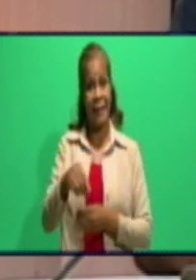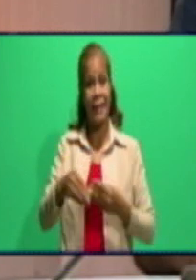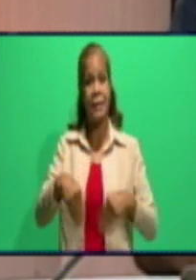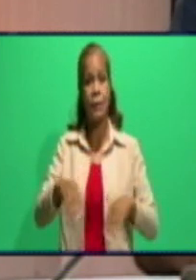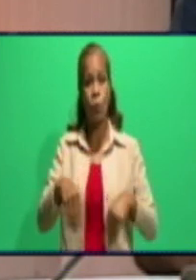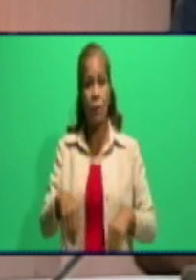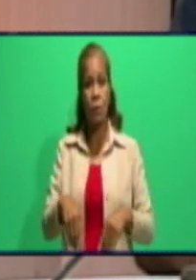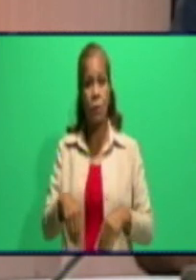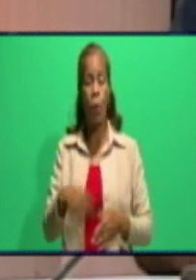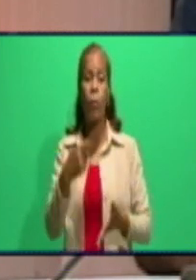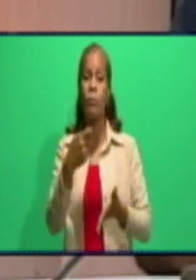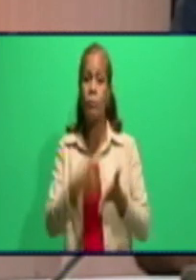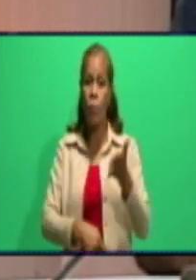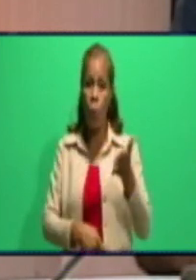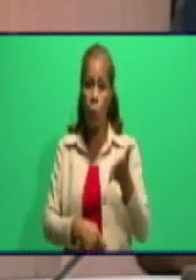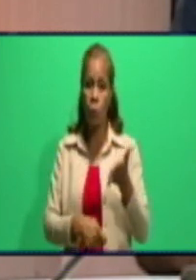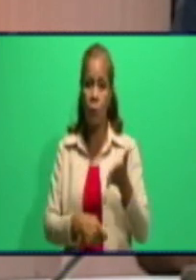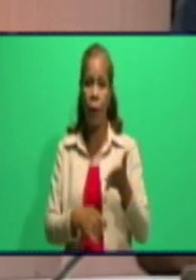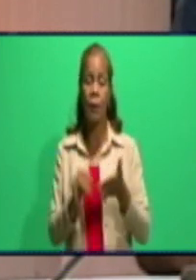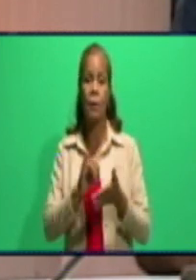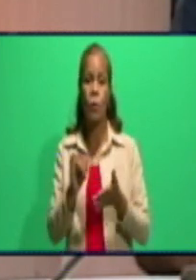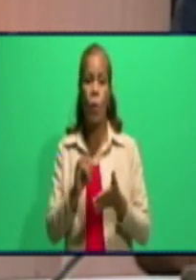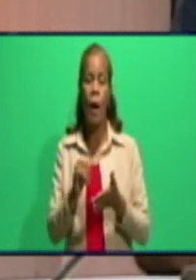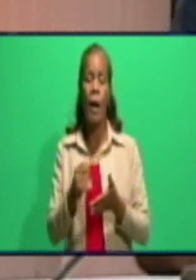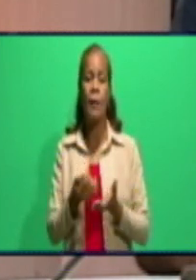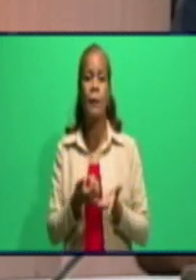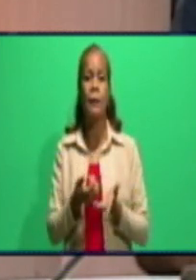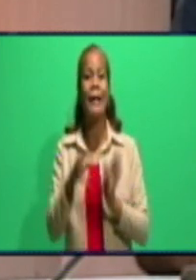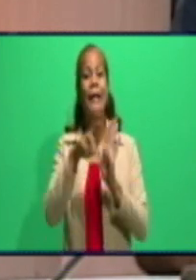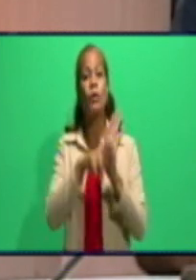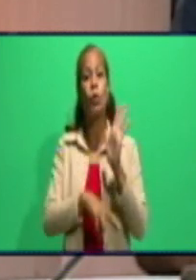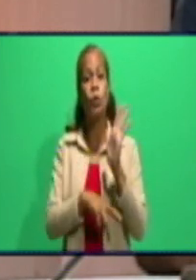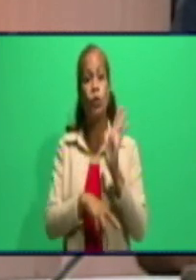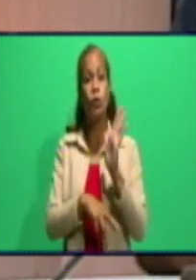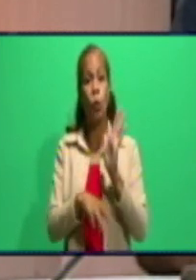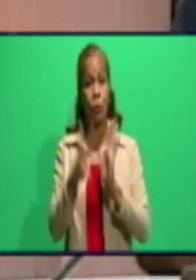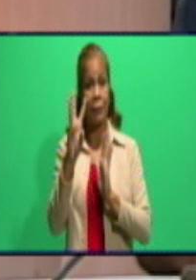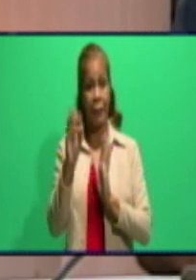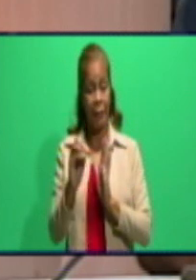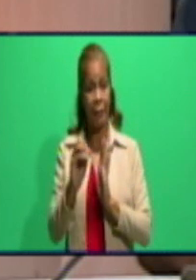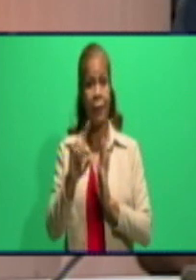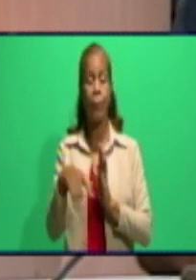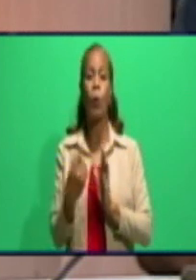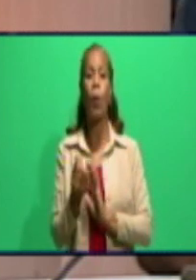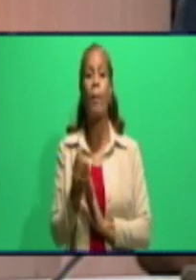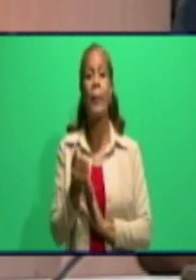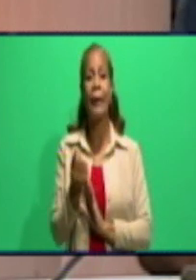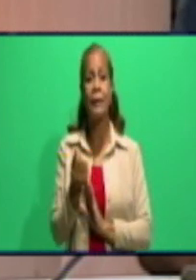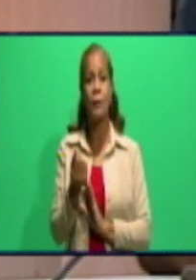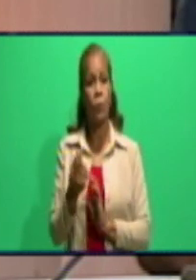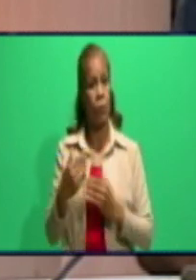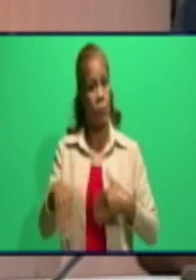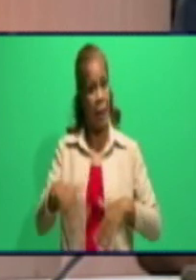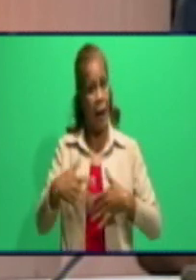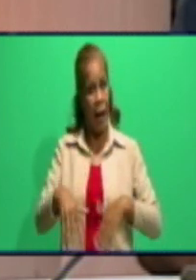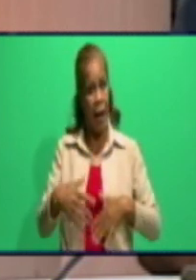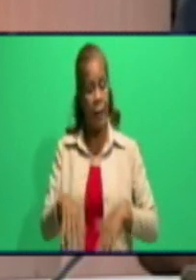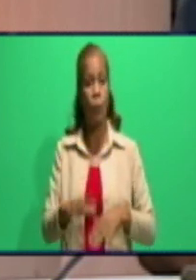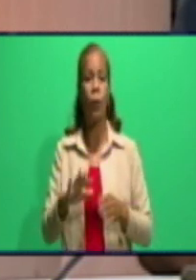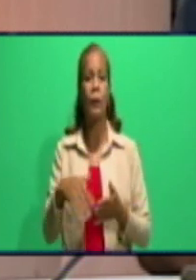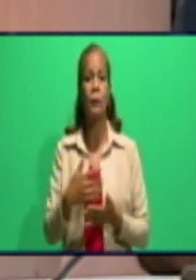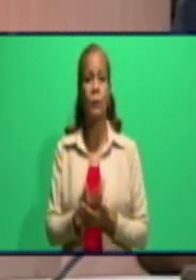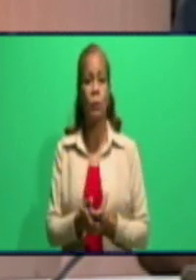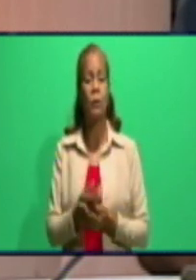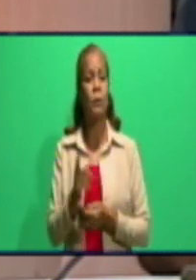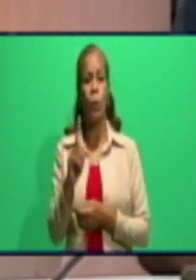lo que está establecido en el artículo 3 del decreto 30 sobre los precios abusivos y especulativos, porque consideramos que la venta de